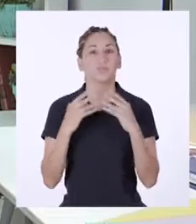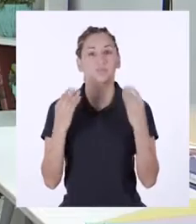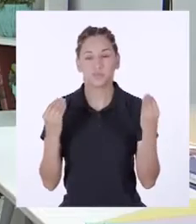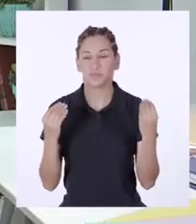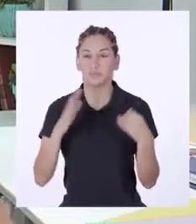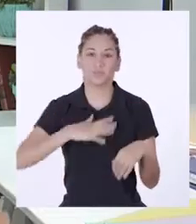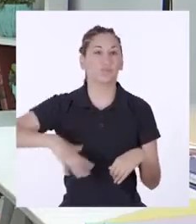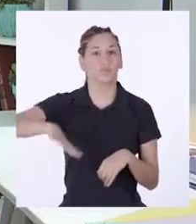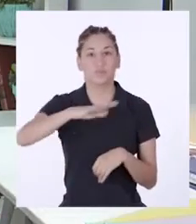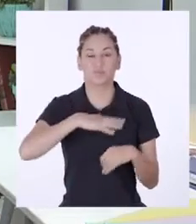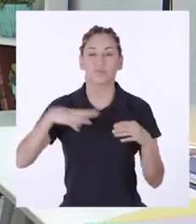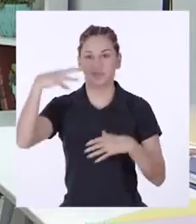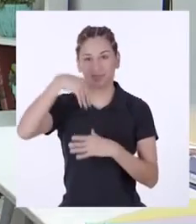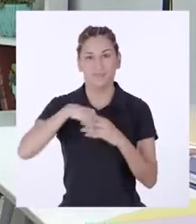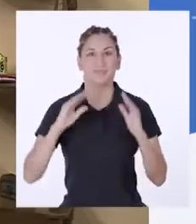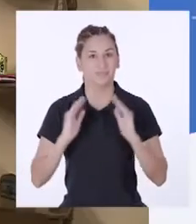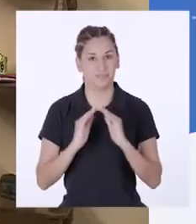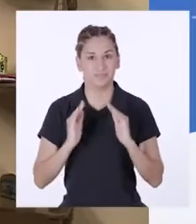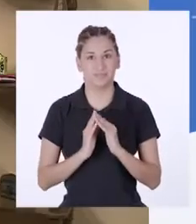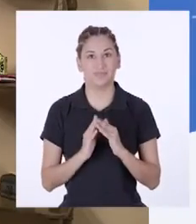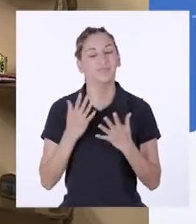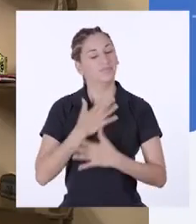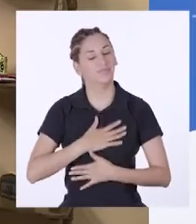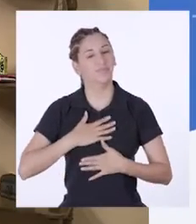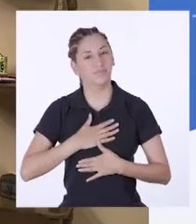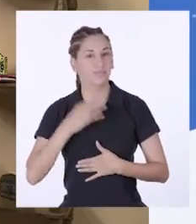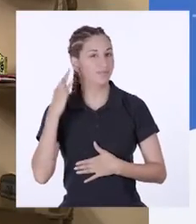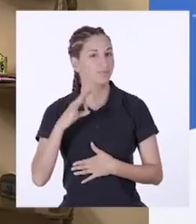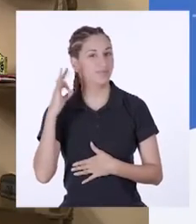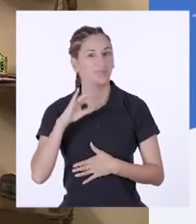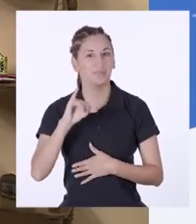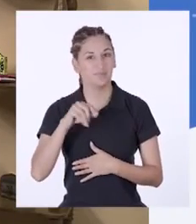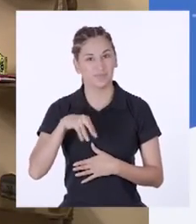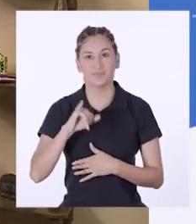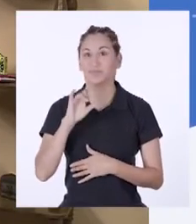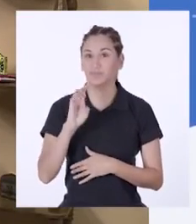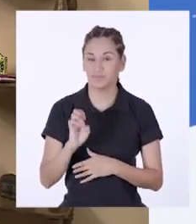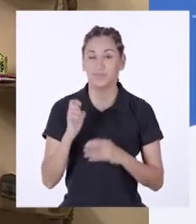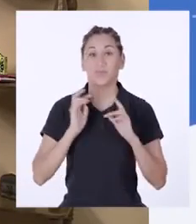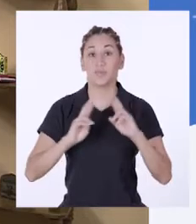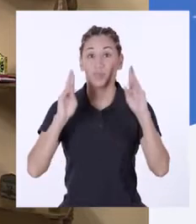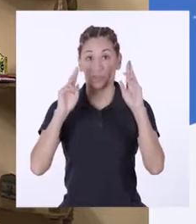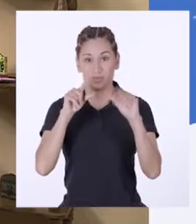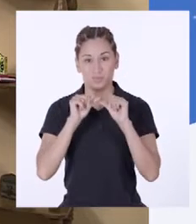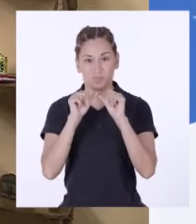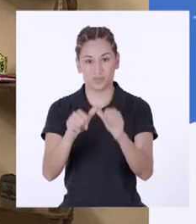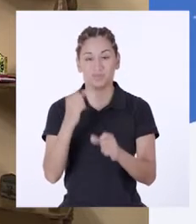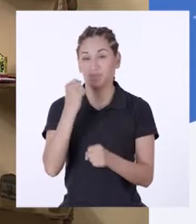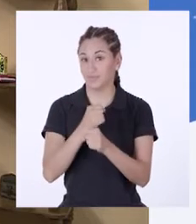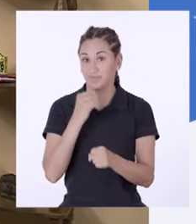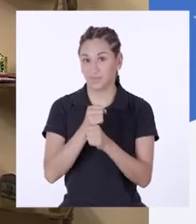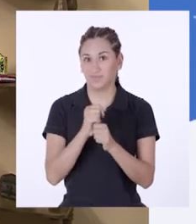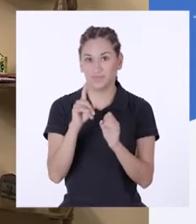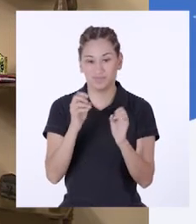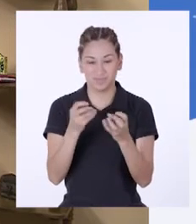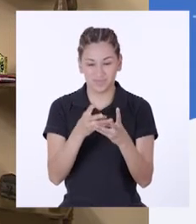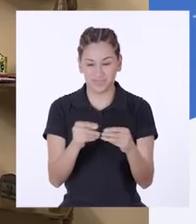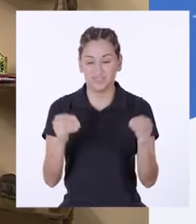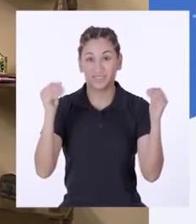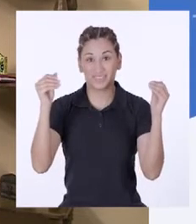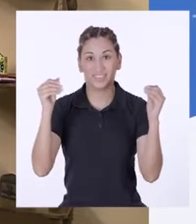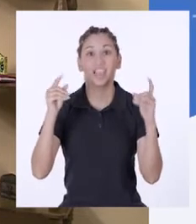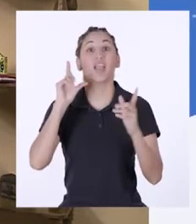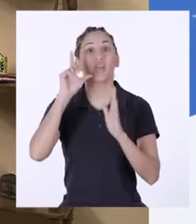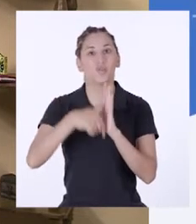muchas y muchos de nosotros en casa. Un gusto como siempre, Yamile. Espero que sigas trabajando en tu compostaje.